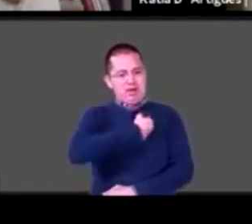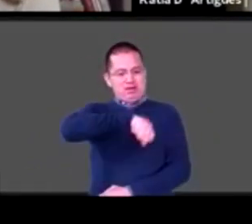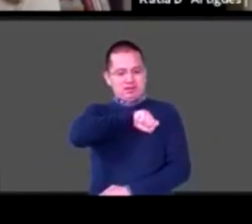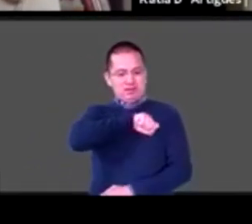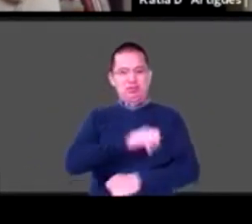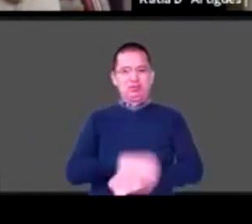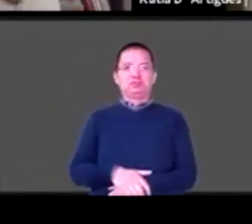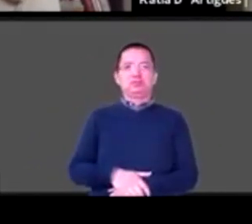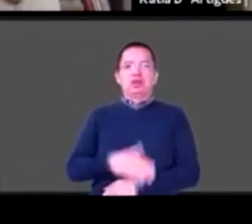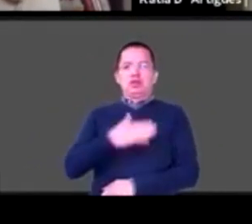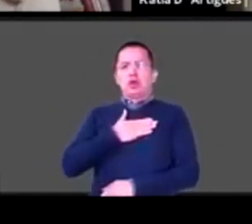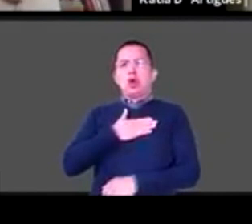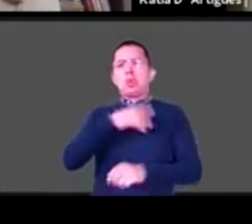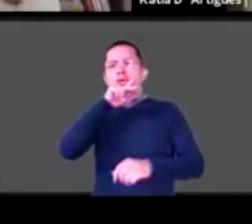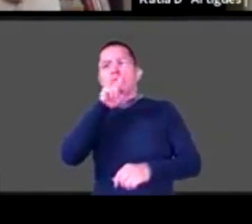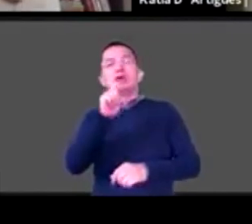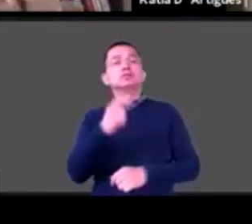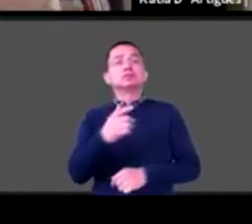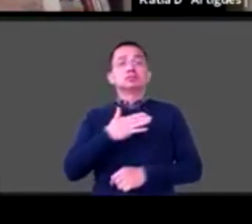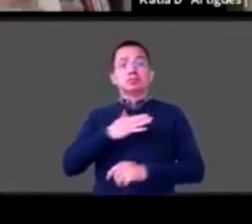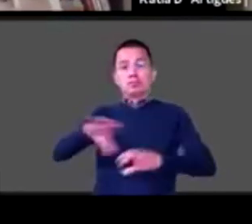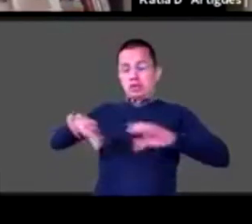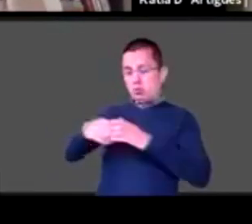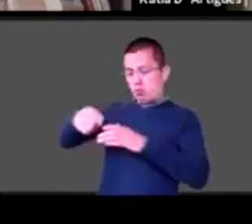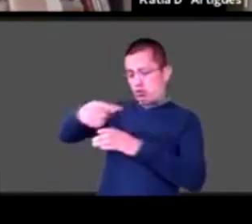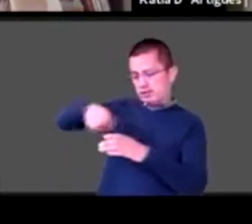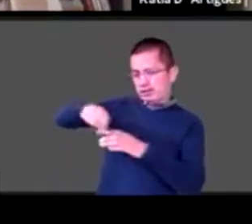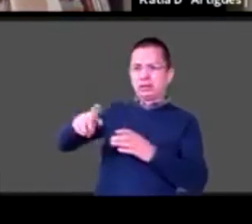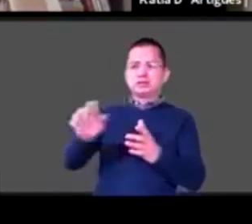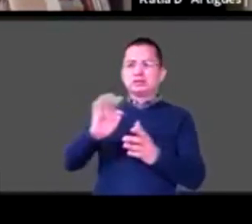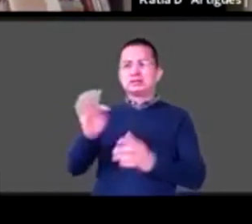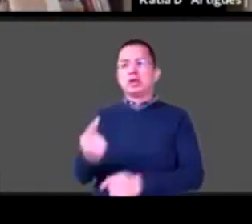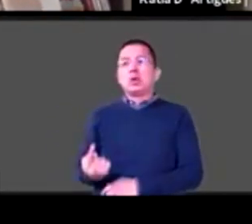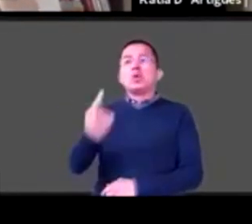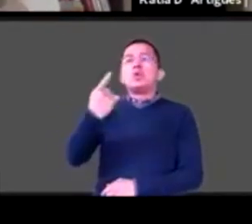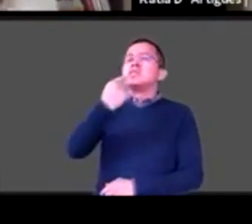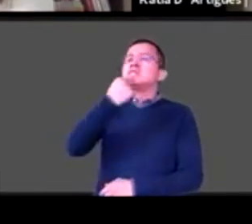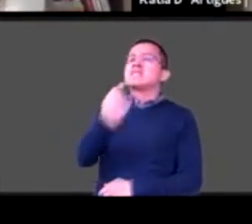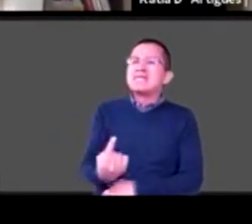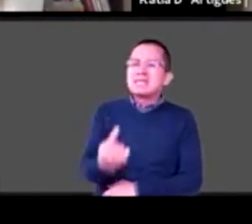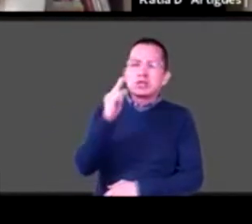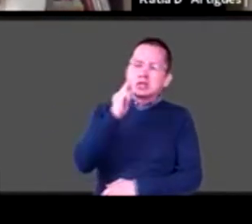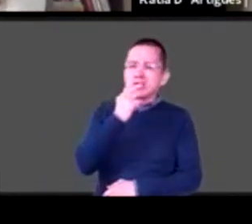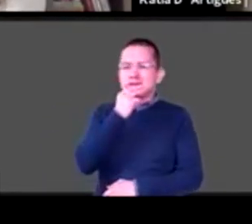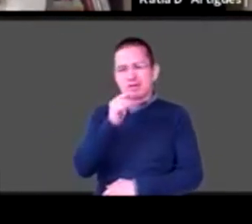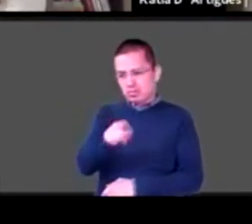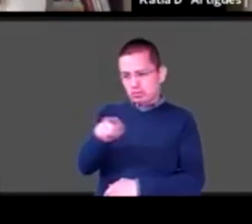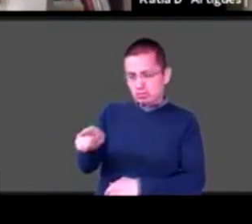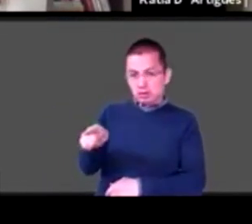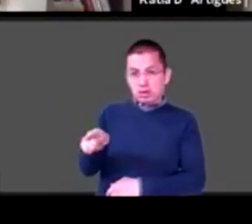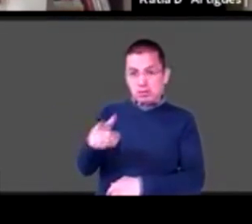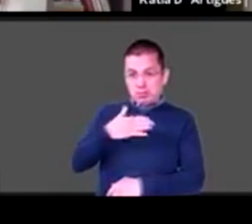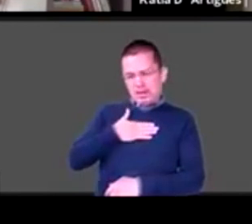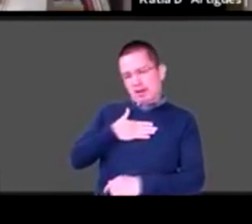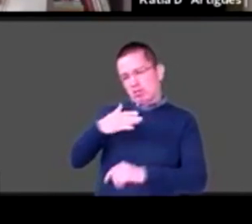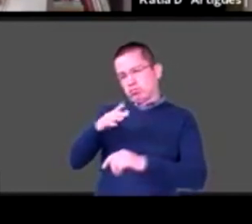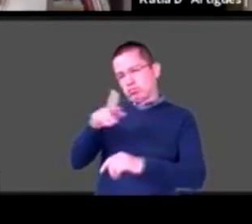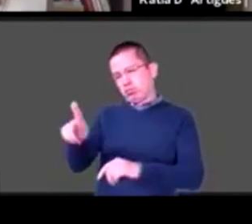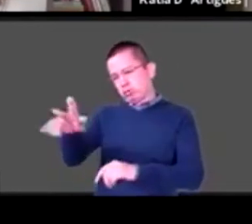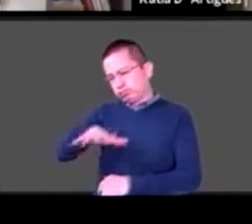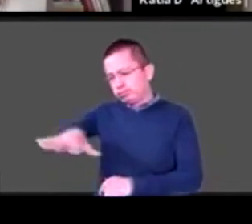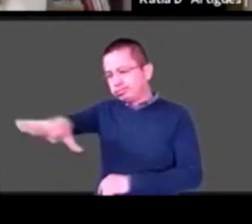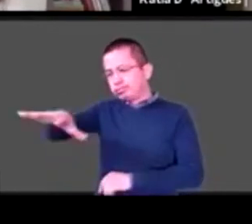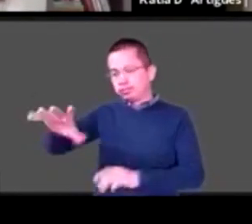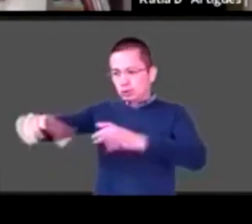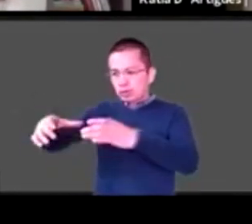niño o niña con discapacidad se enferme del COVID y que los centros de salud o los hospitales